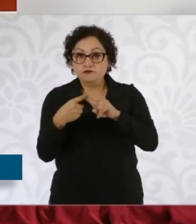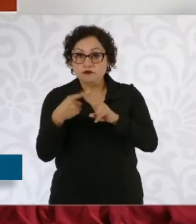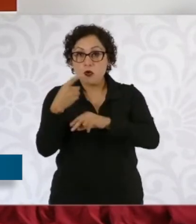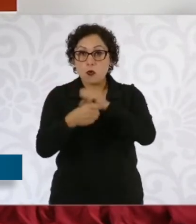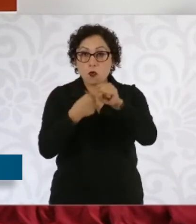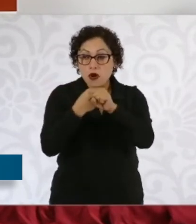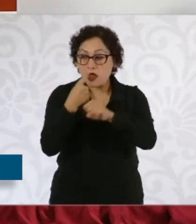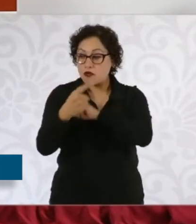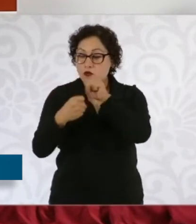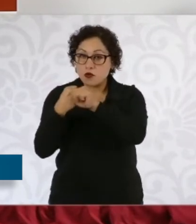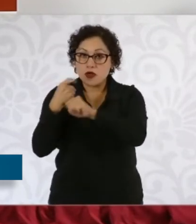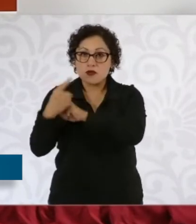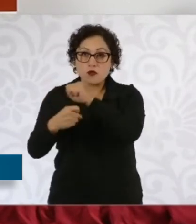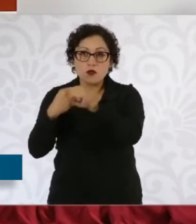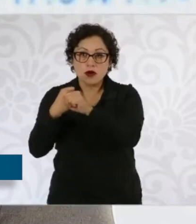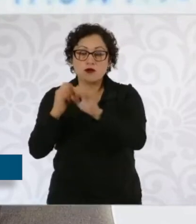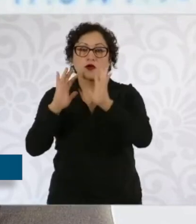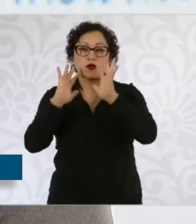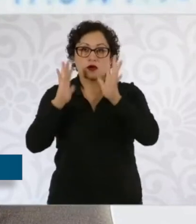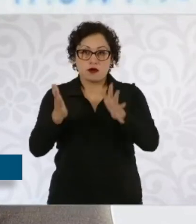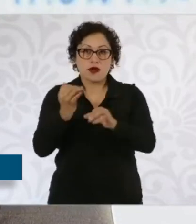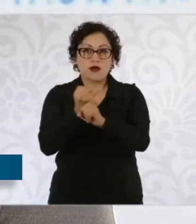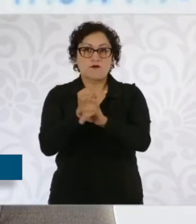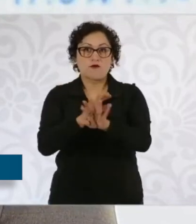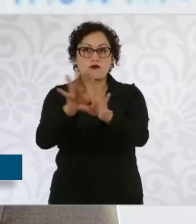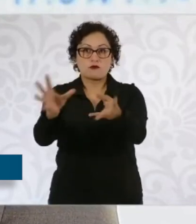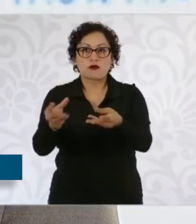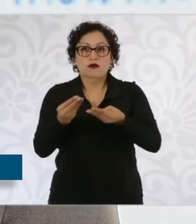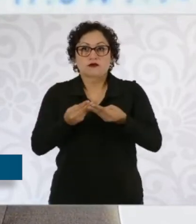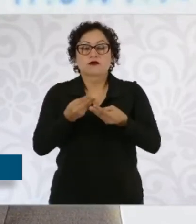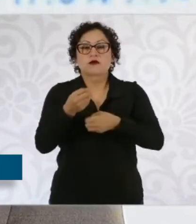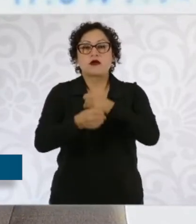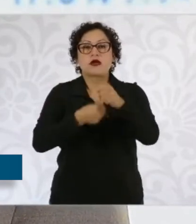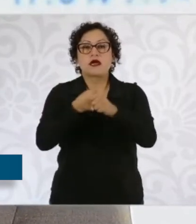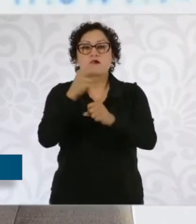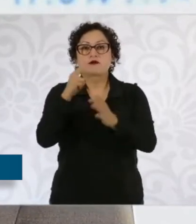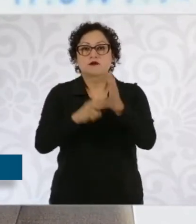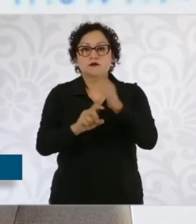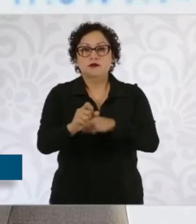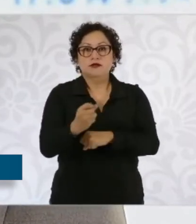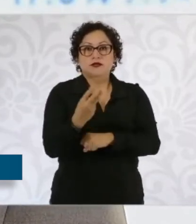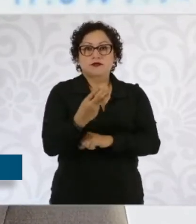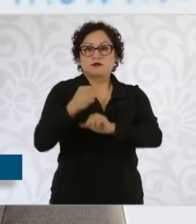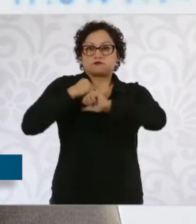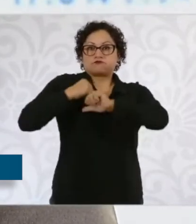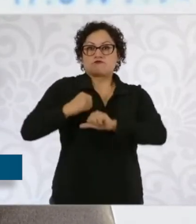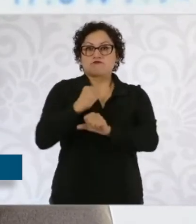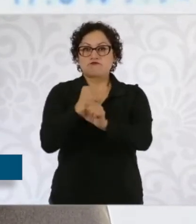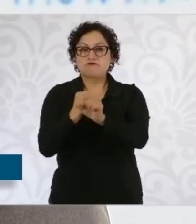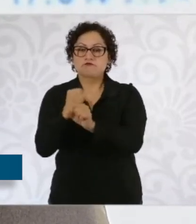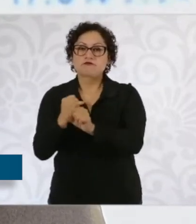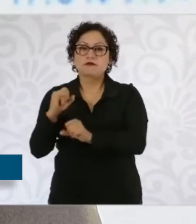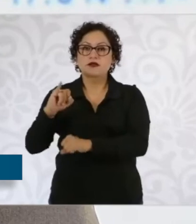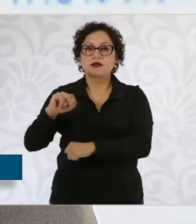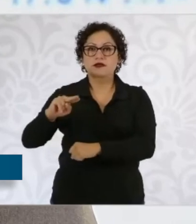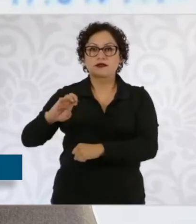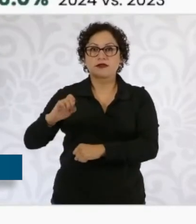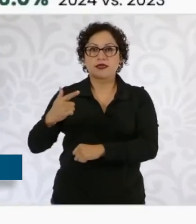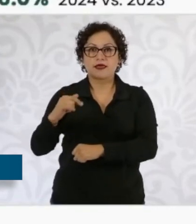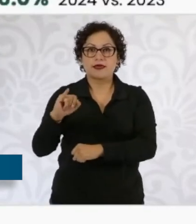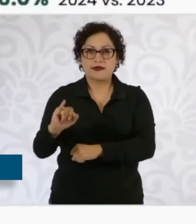experimentaron una disminución del 17% en el periodo comprendido entre enero de 2015 y octubre de 2024.